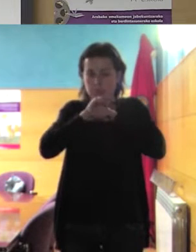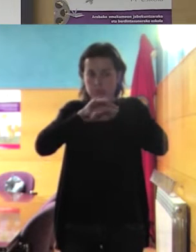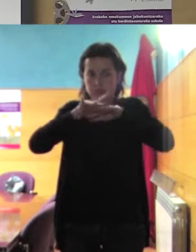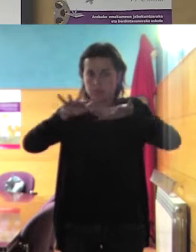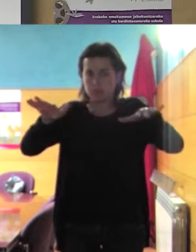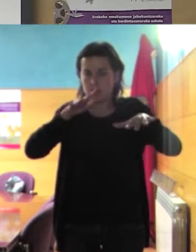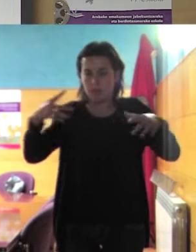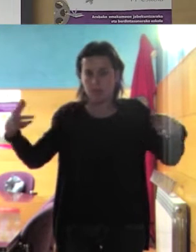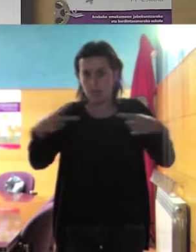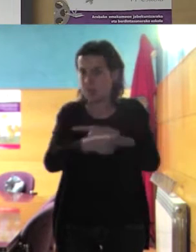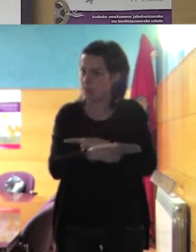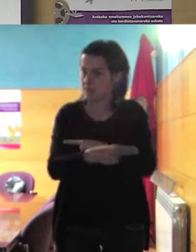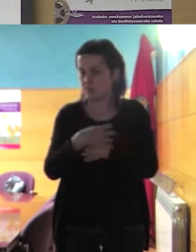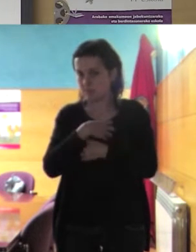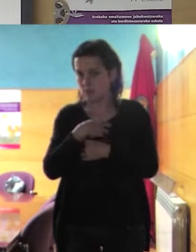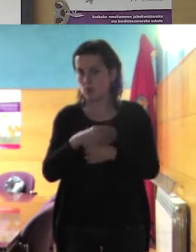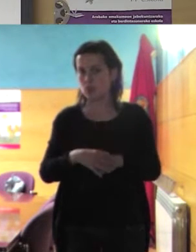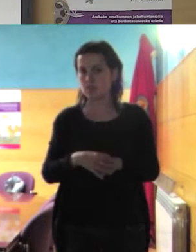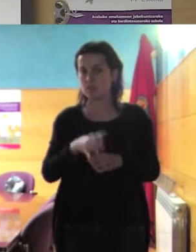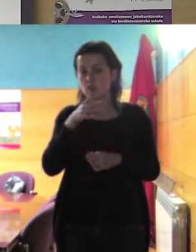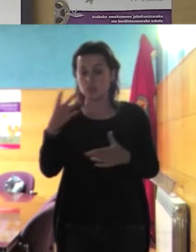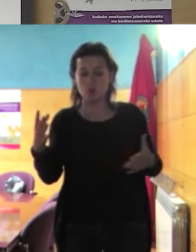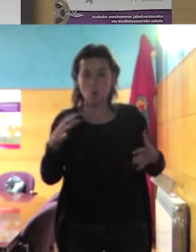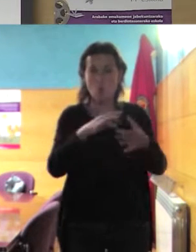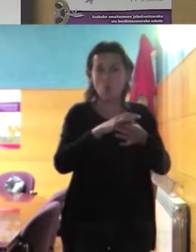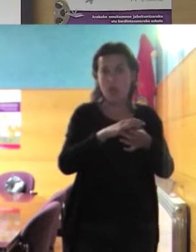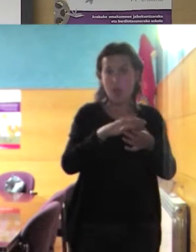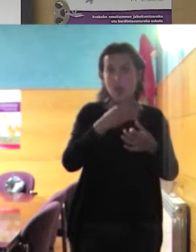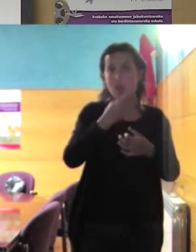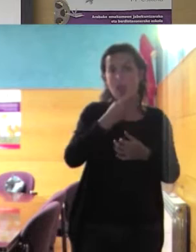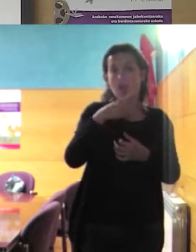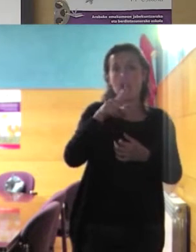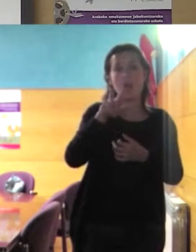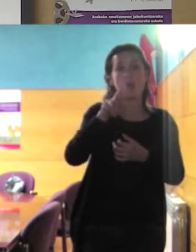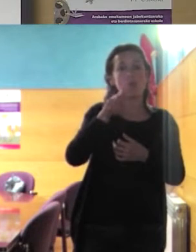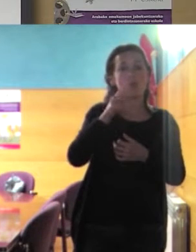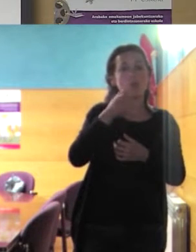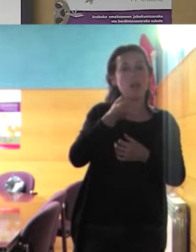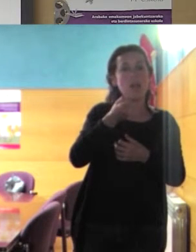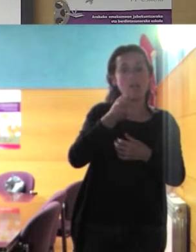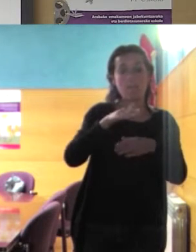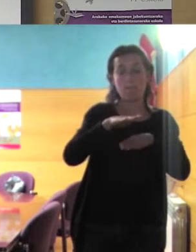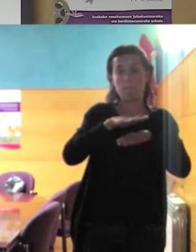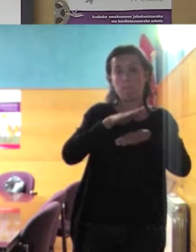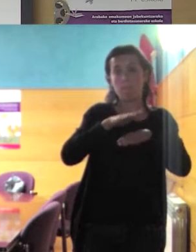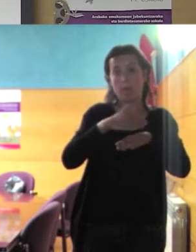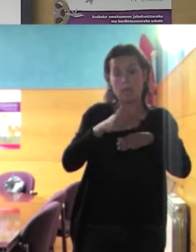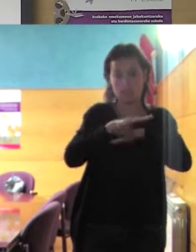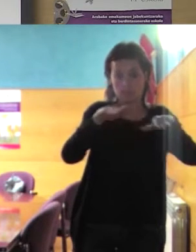no es verdad que sea el equivalente del Burka para ir a bañarse un Burka es eso que vemos ahí